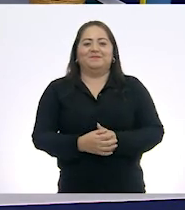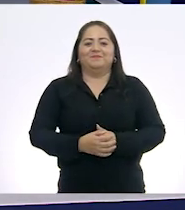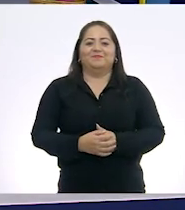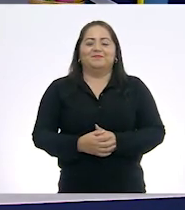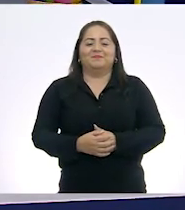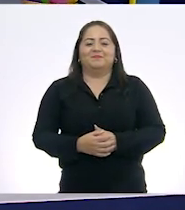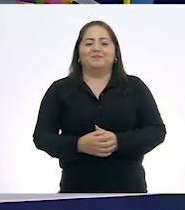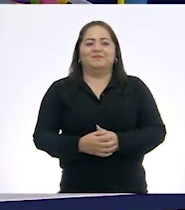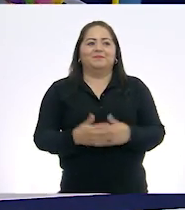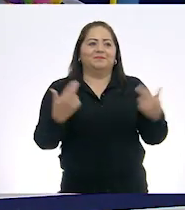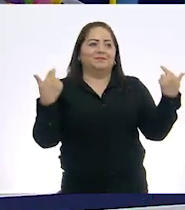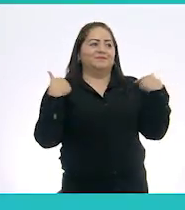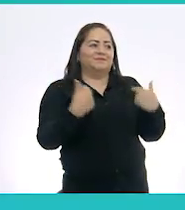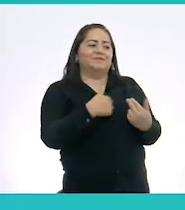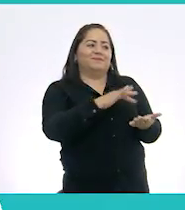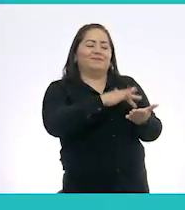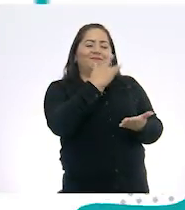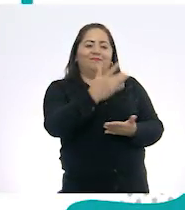Gracias, maestro. maestro.